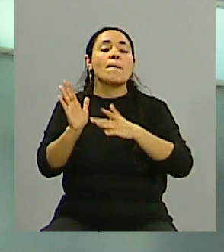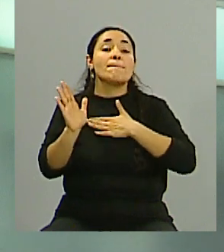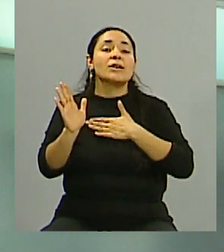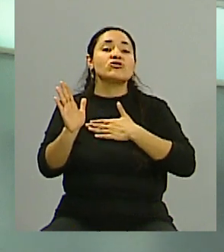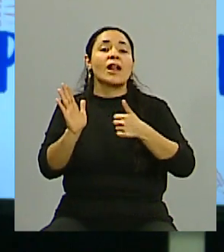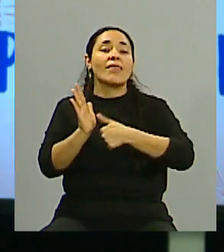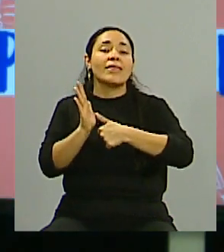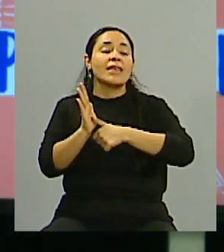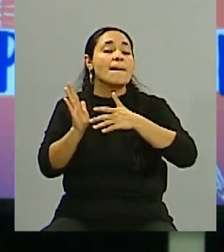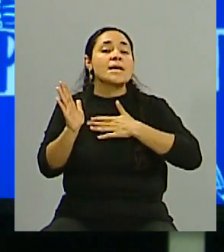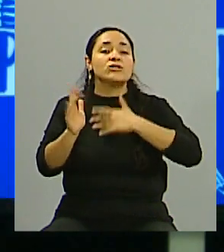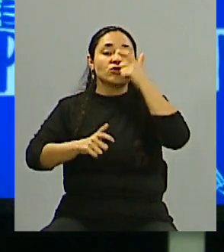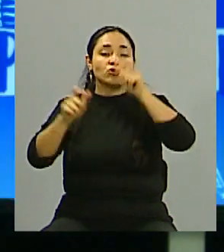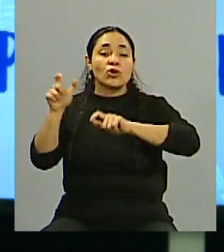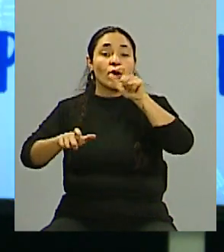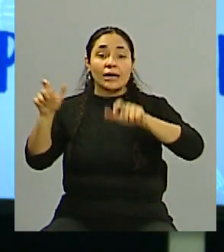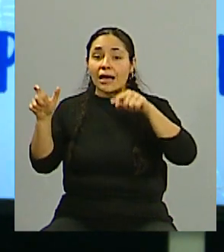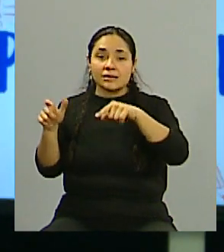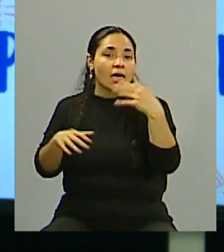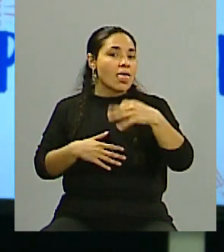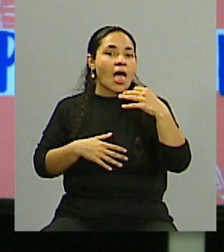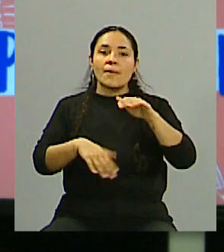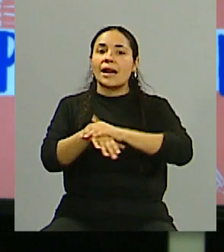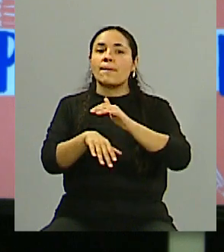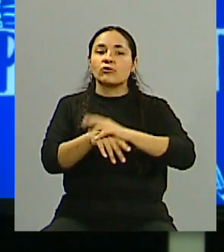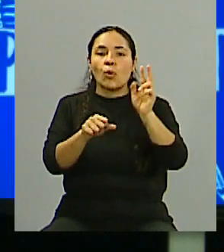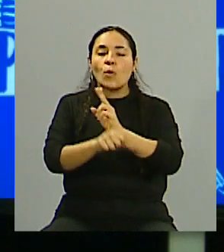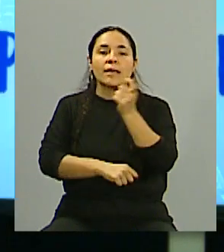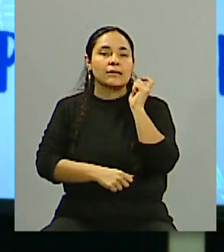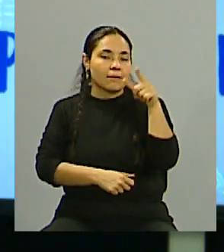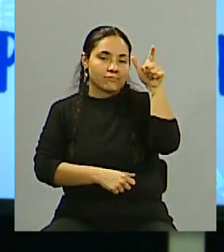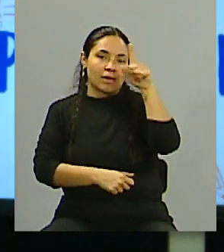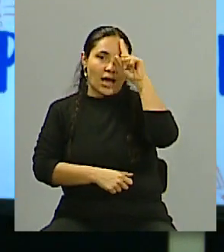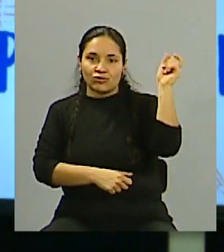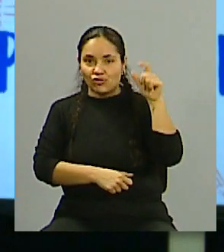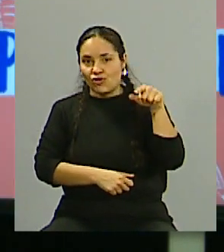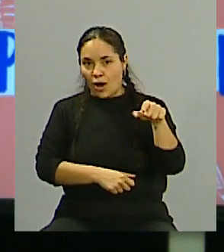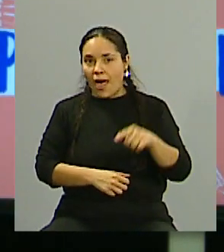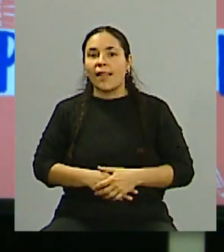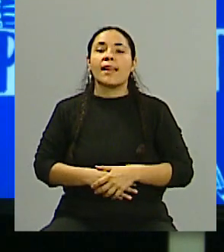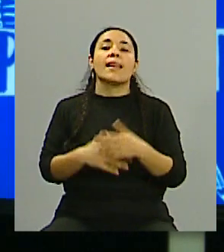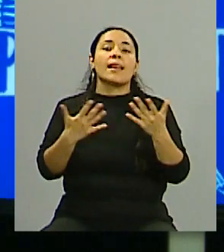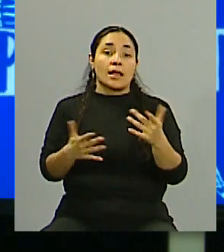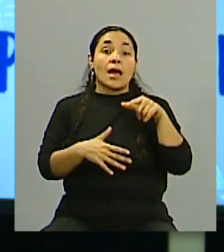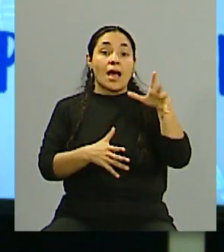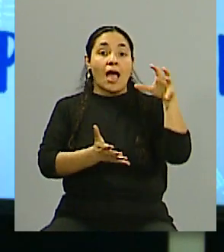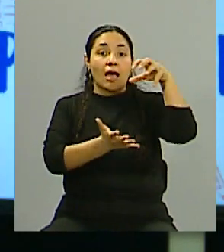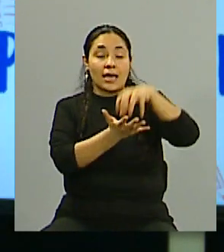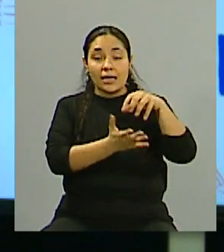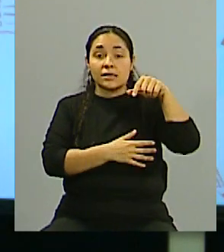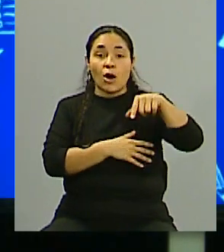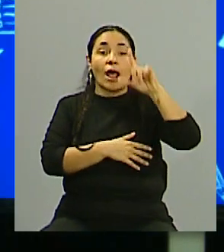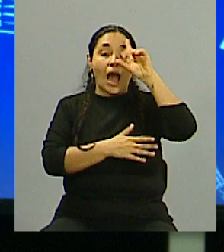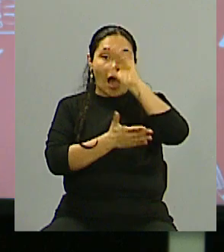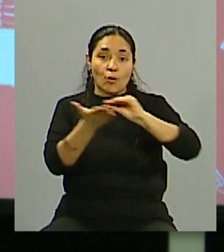es una ley nacional, que depende del control de la Agencia Nacional de Información Pública. Ahí en esa agencia, hoy un